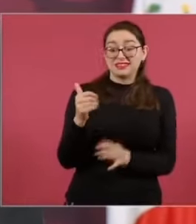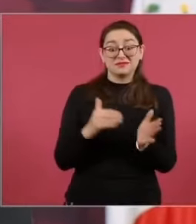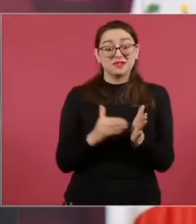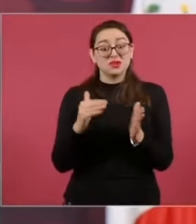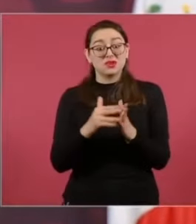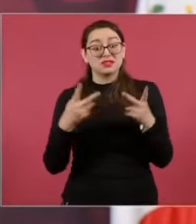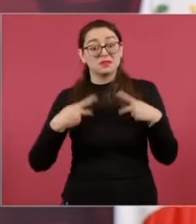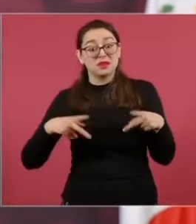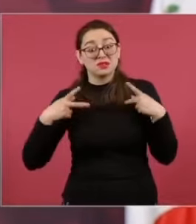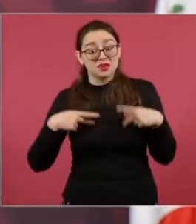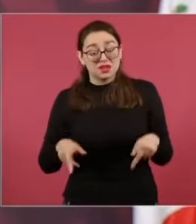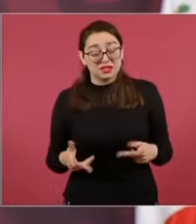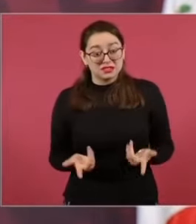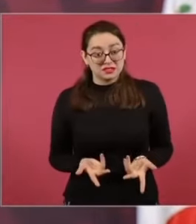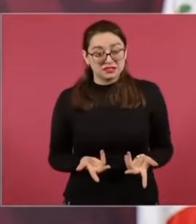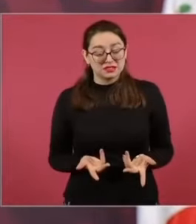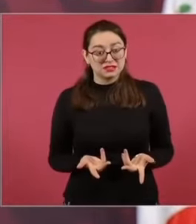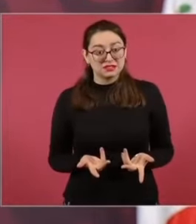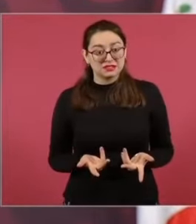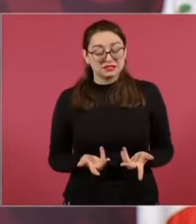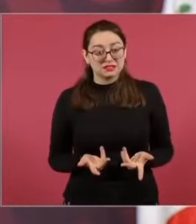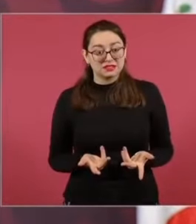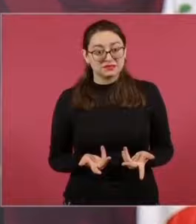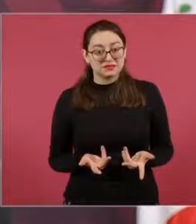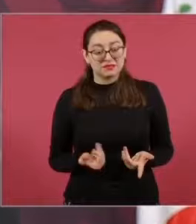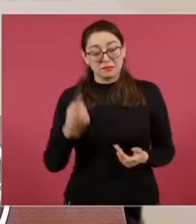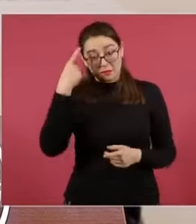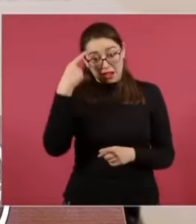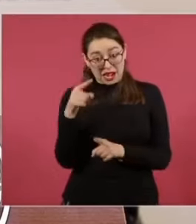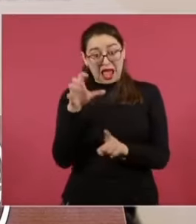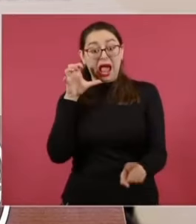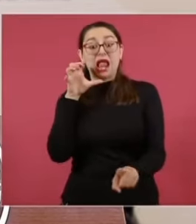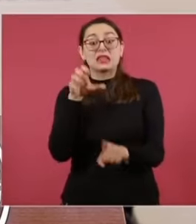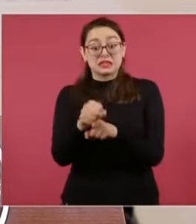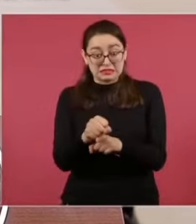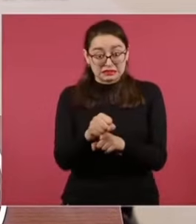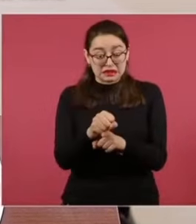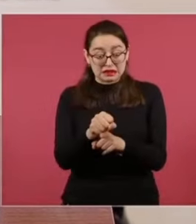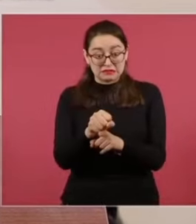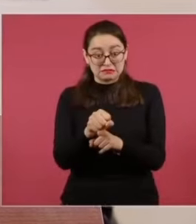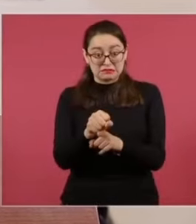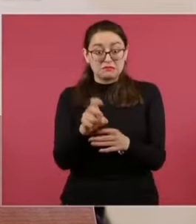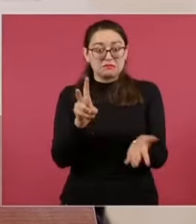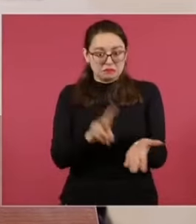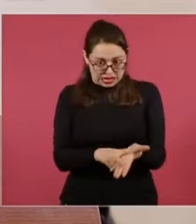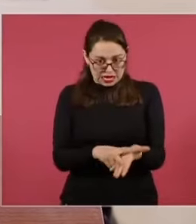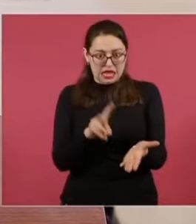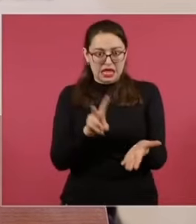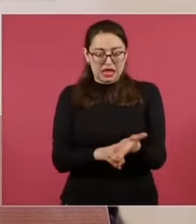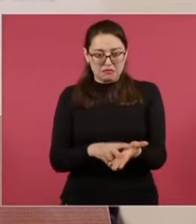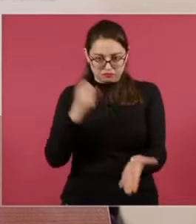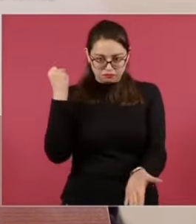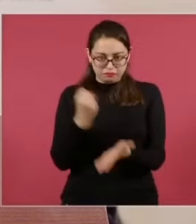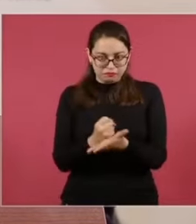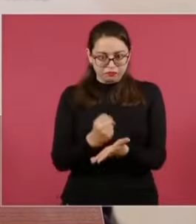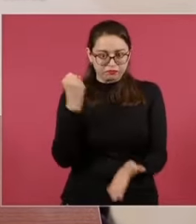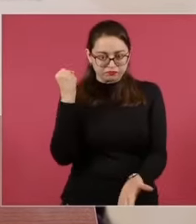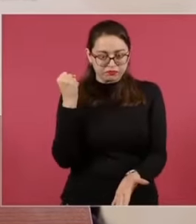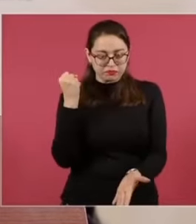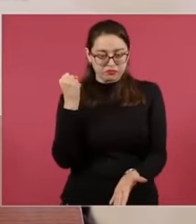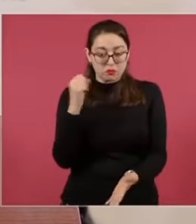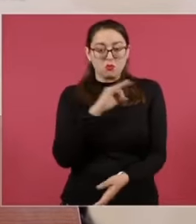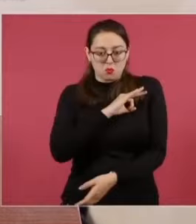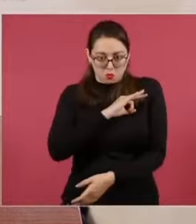para que sea válida, es decir,